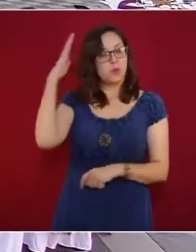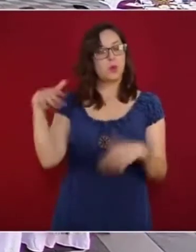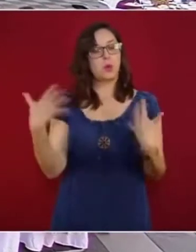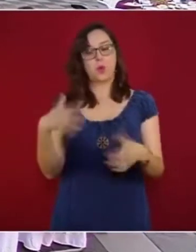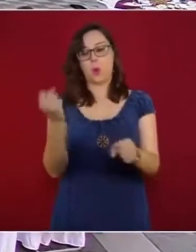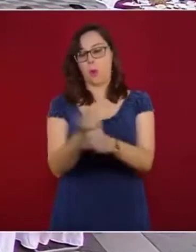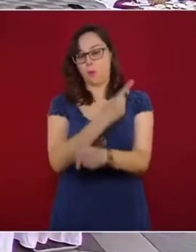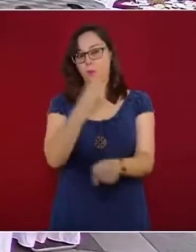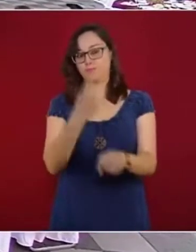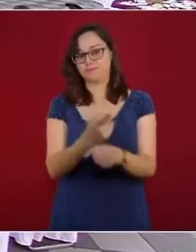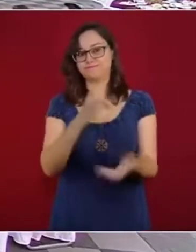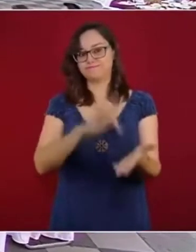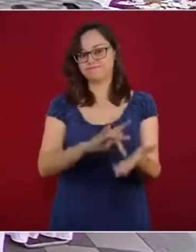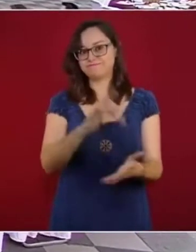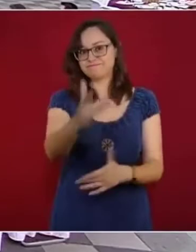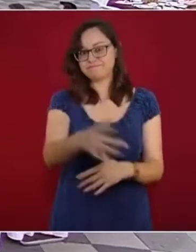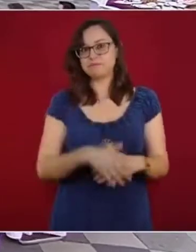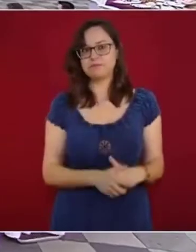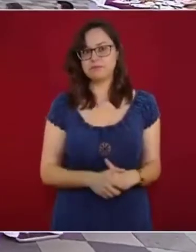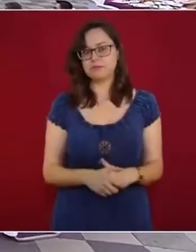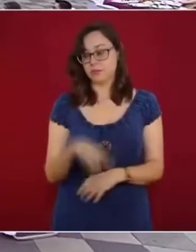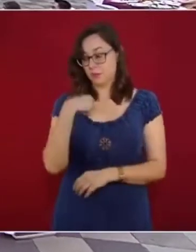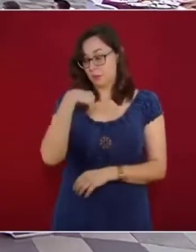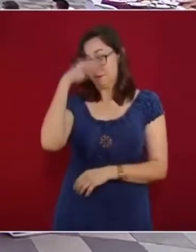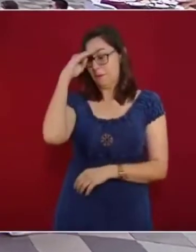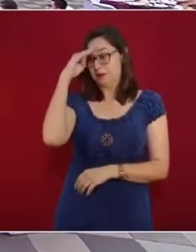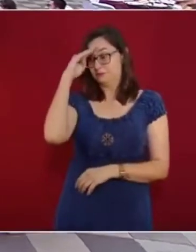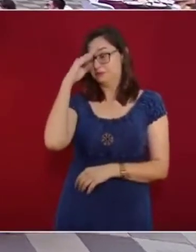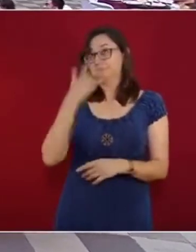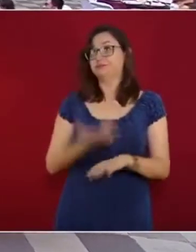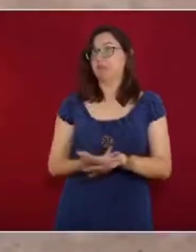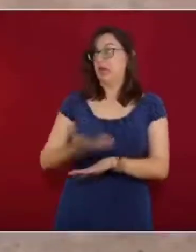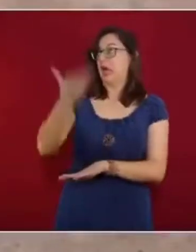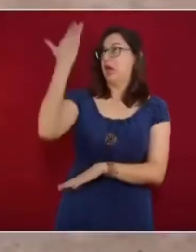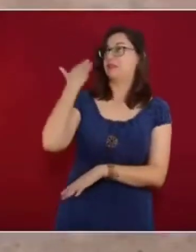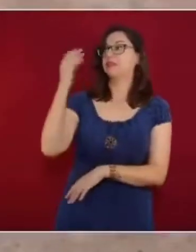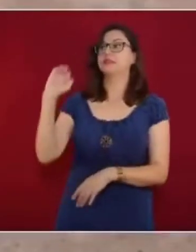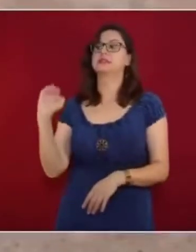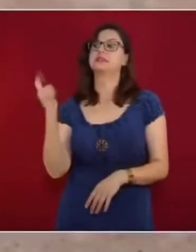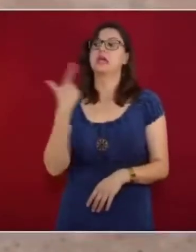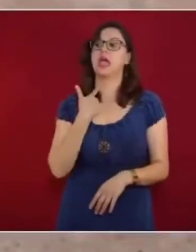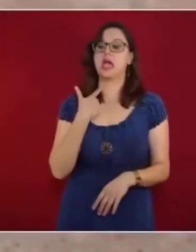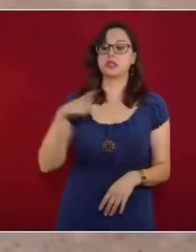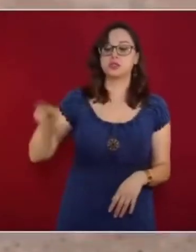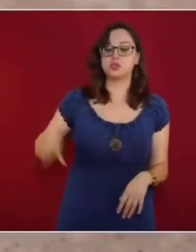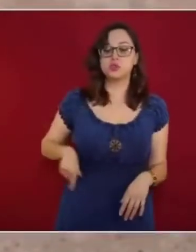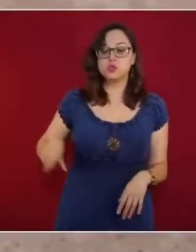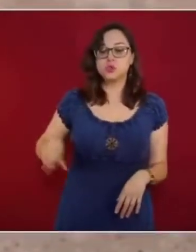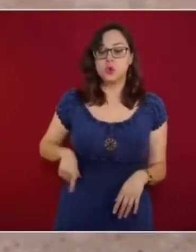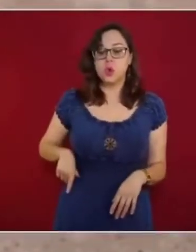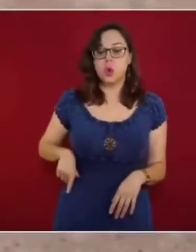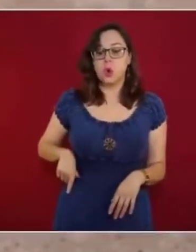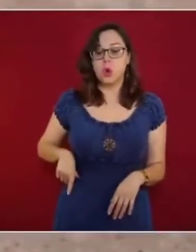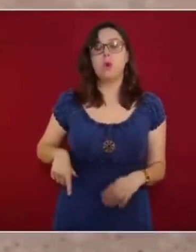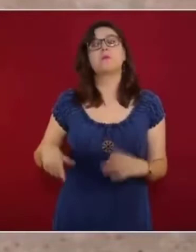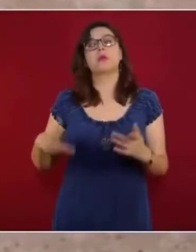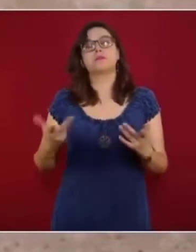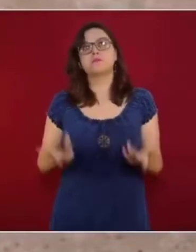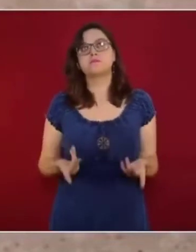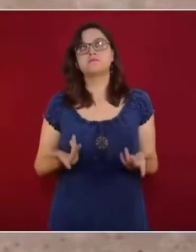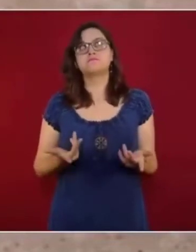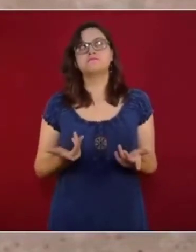tiempos, una maestra o un maestro era difícil que estuviera aquí. Éramos protagonistas nada más, pero nada más